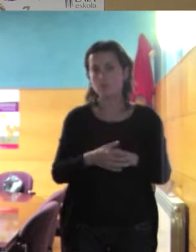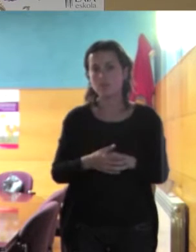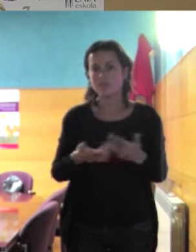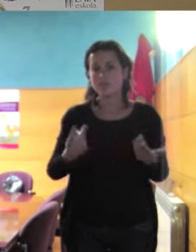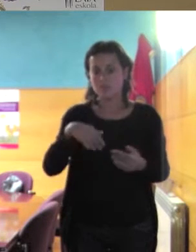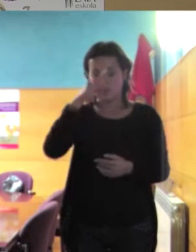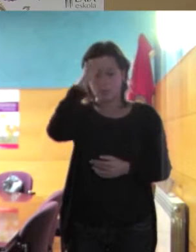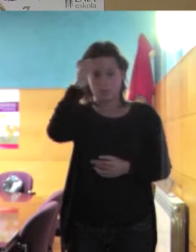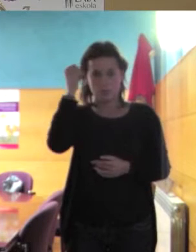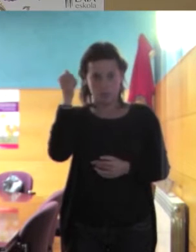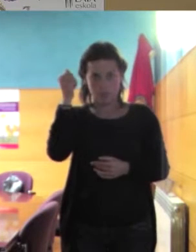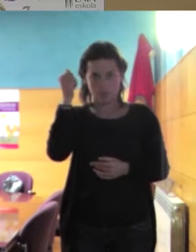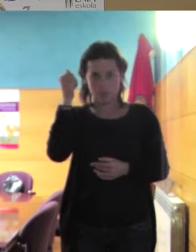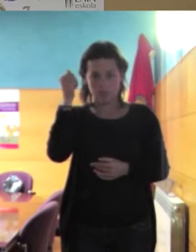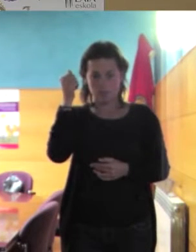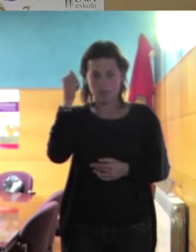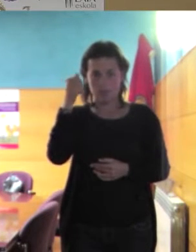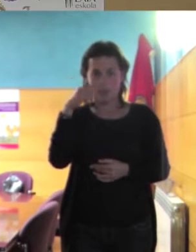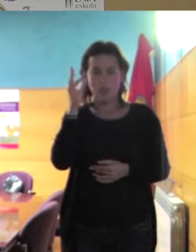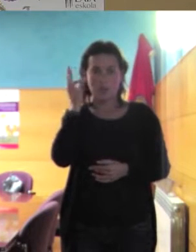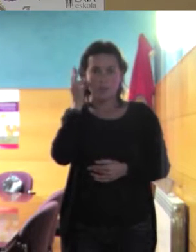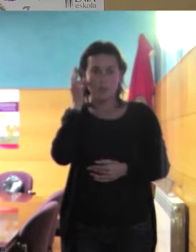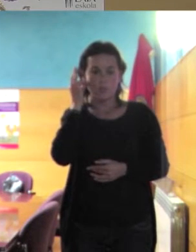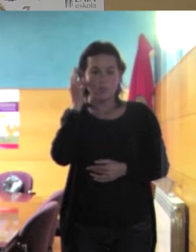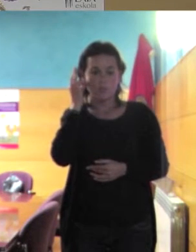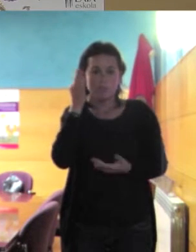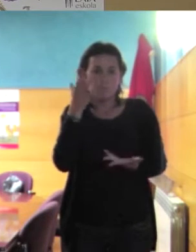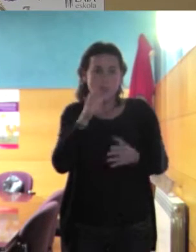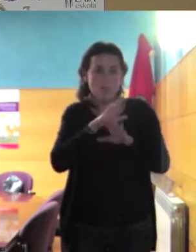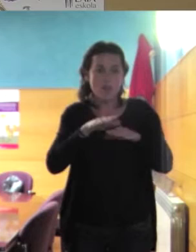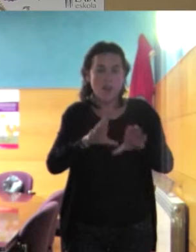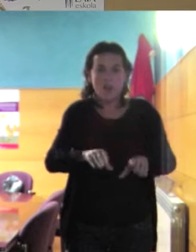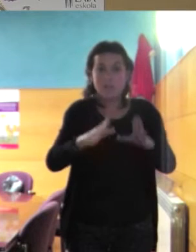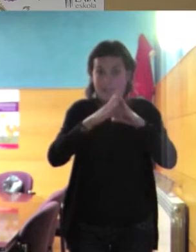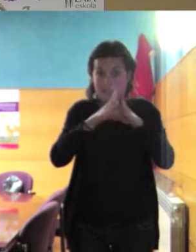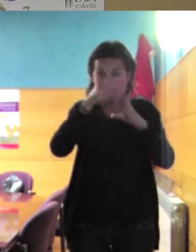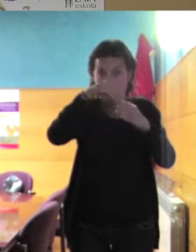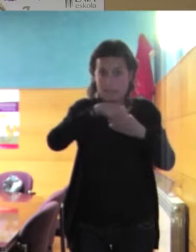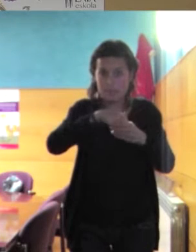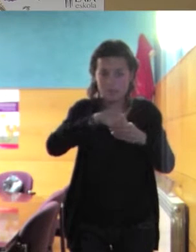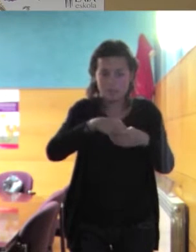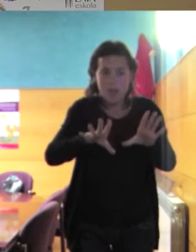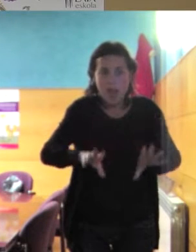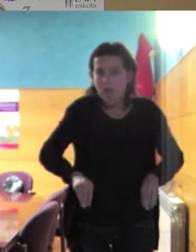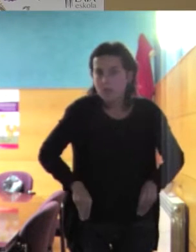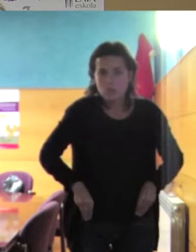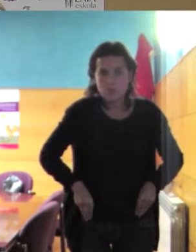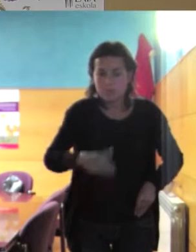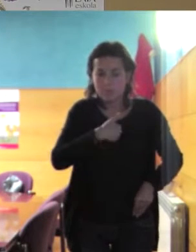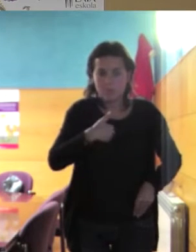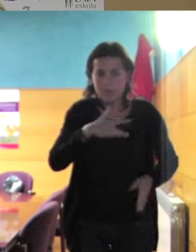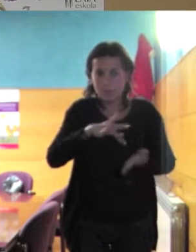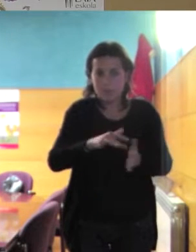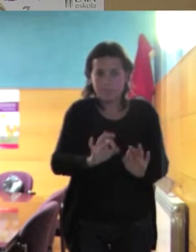papel que todavía las mujeres aceptan y asumen dentro de la iglesia católica. Bueno,